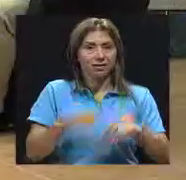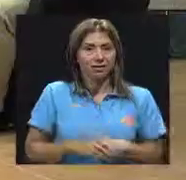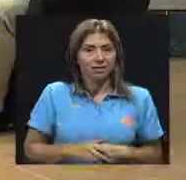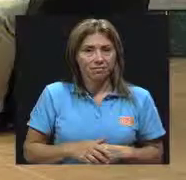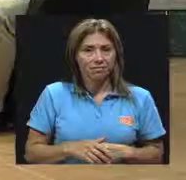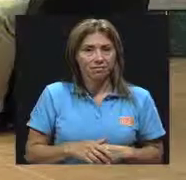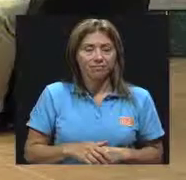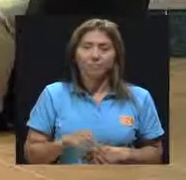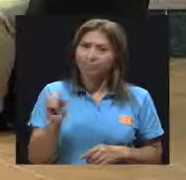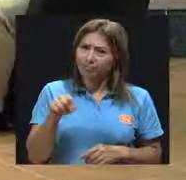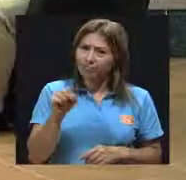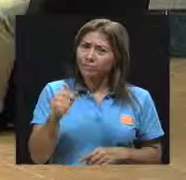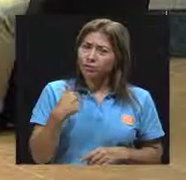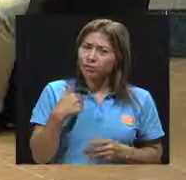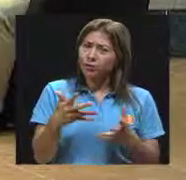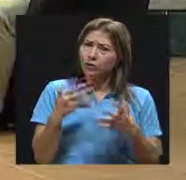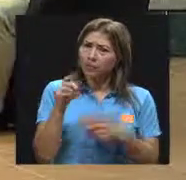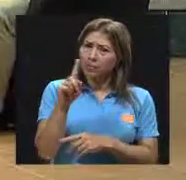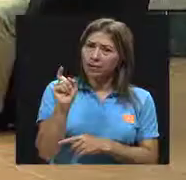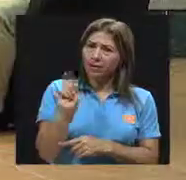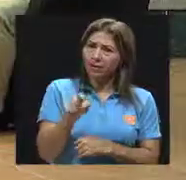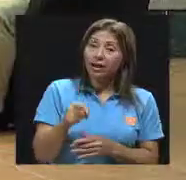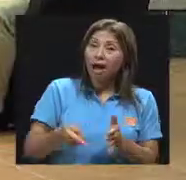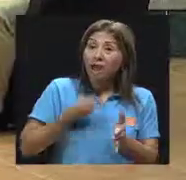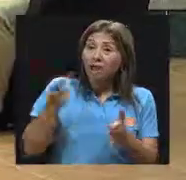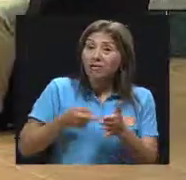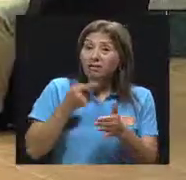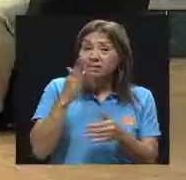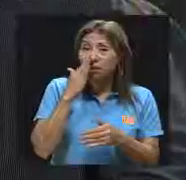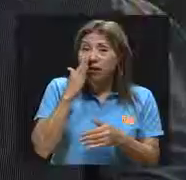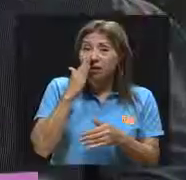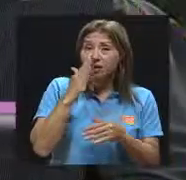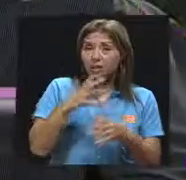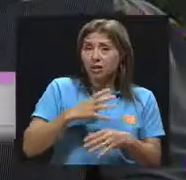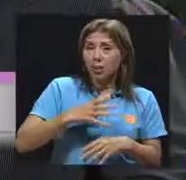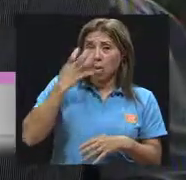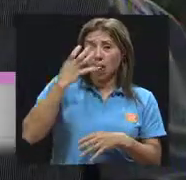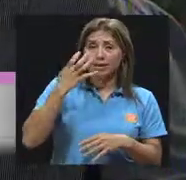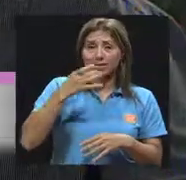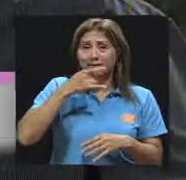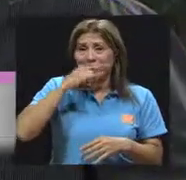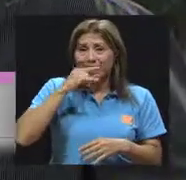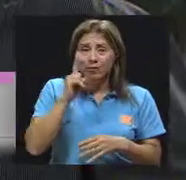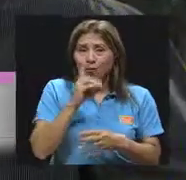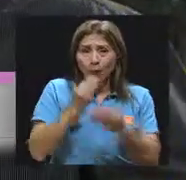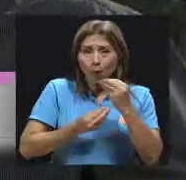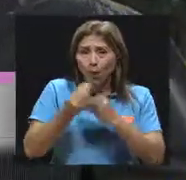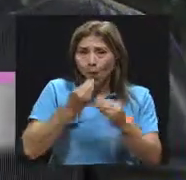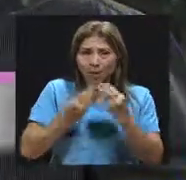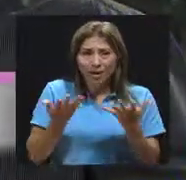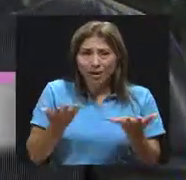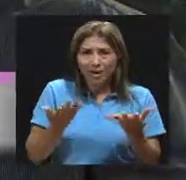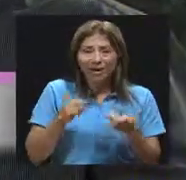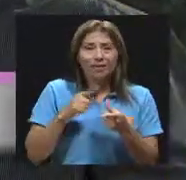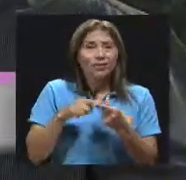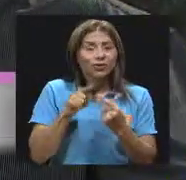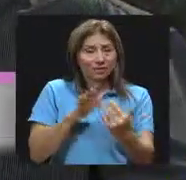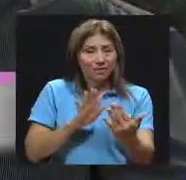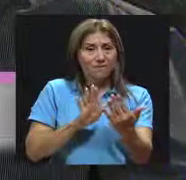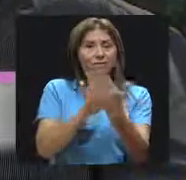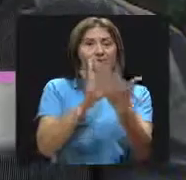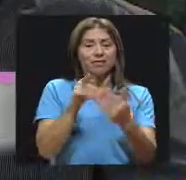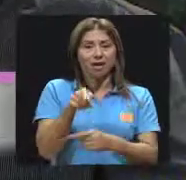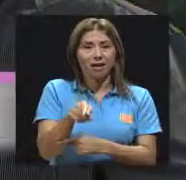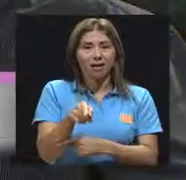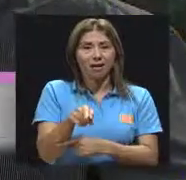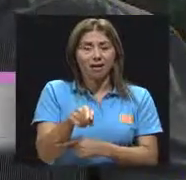mi pregunta, doctora. Normalmente las mamás se enojan cuando el chiquito no come, ¿verdad? Y los encaran, los enfrentan. Más